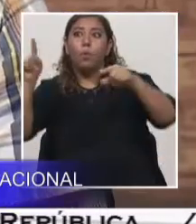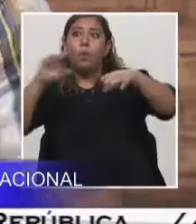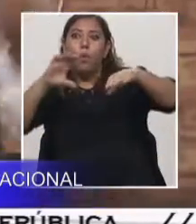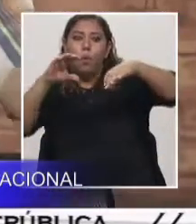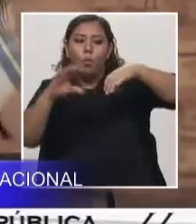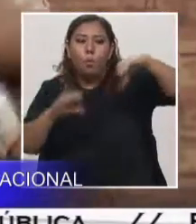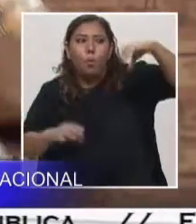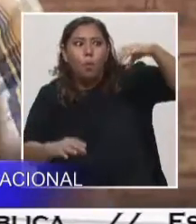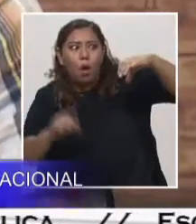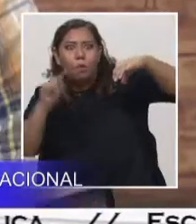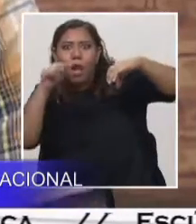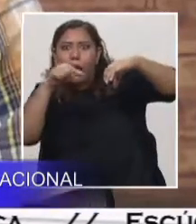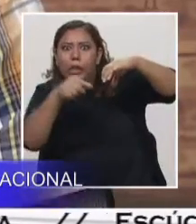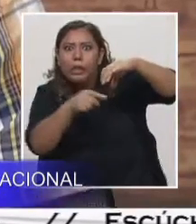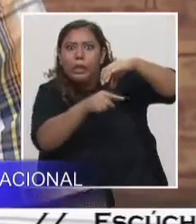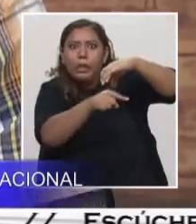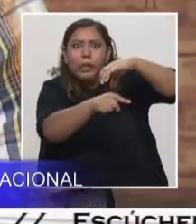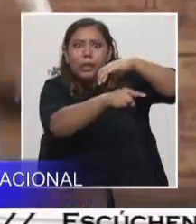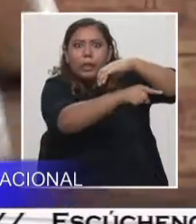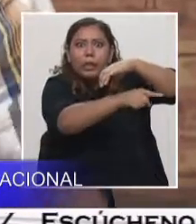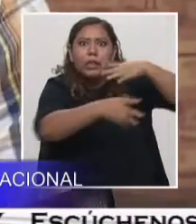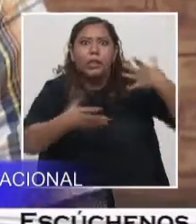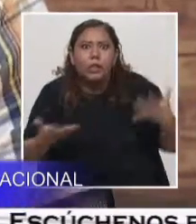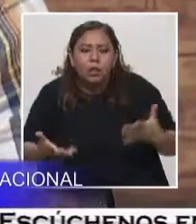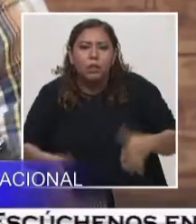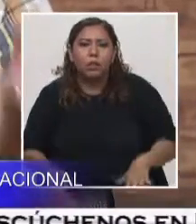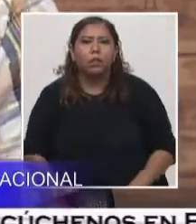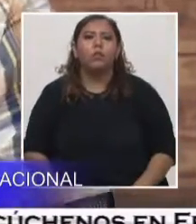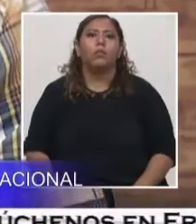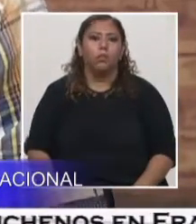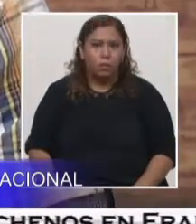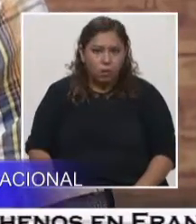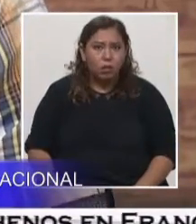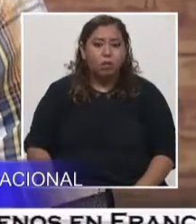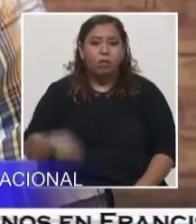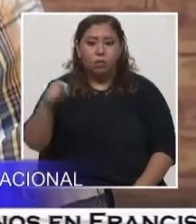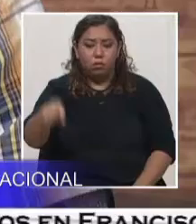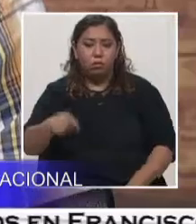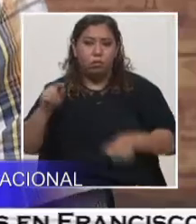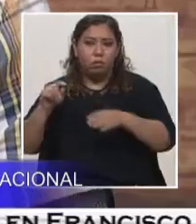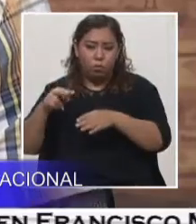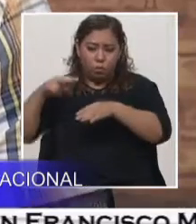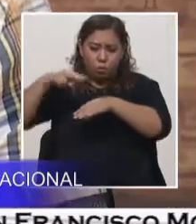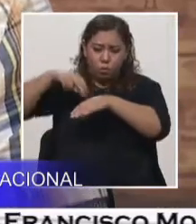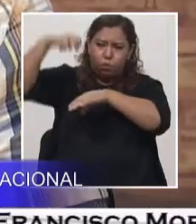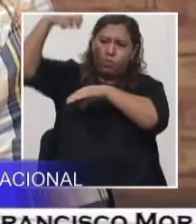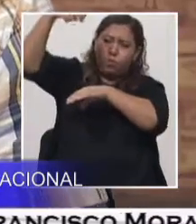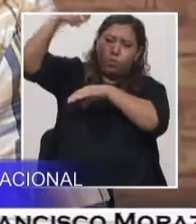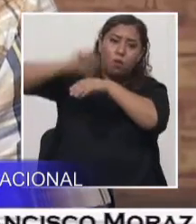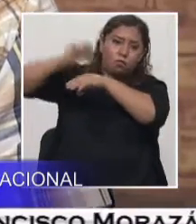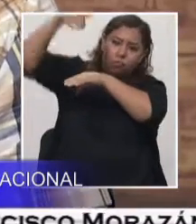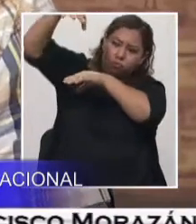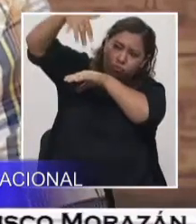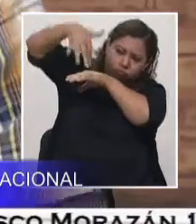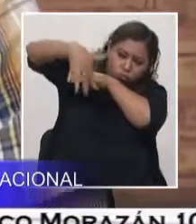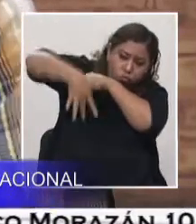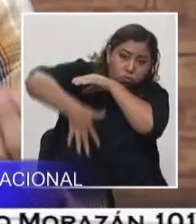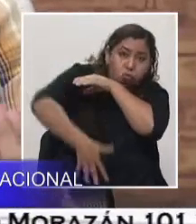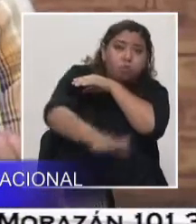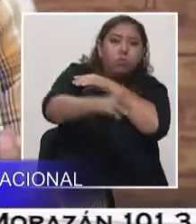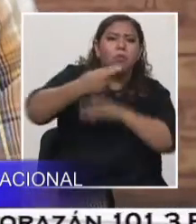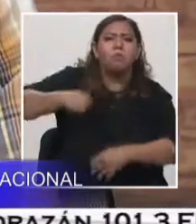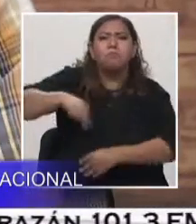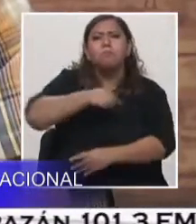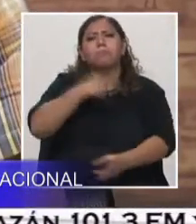A cuevas, a saltos de cascadas que hay por todo el país. Lugares hermosos que muchas veces los hemos visitado, sin embargo